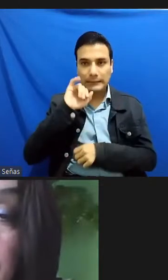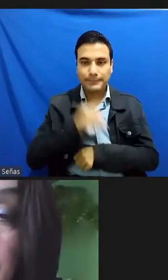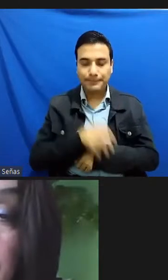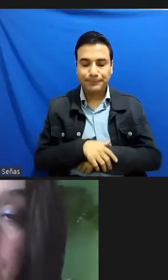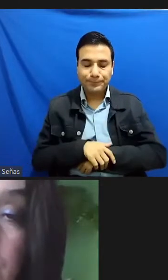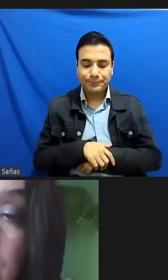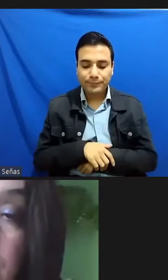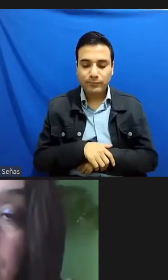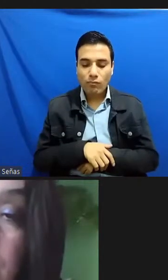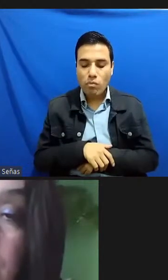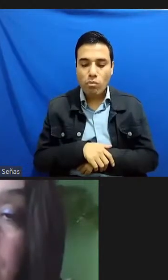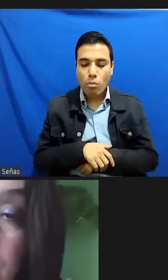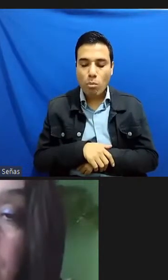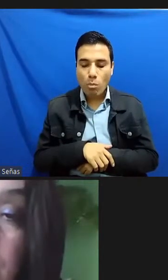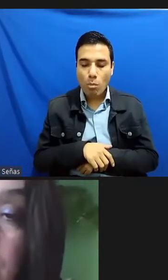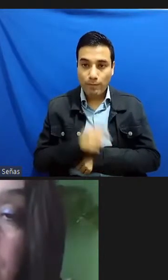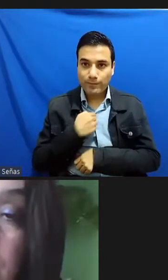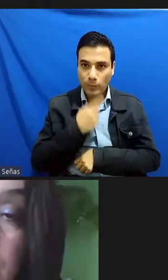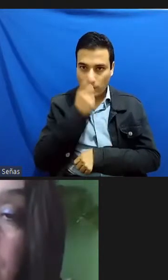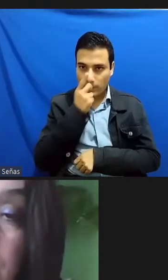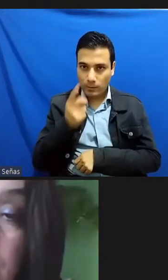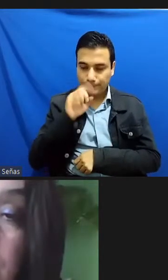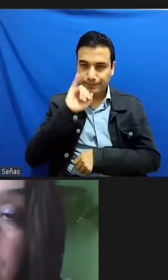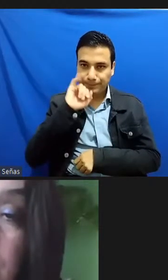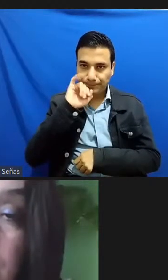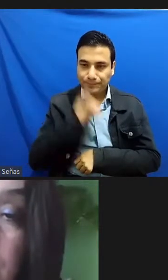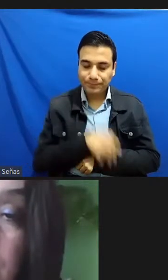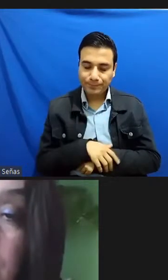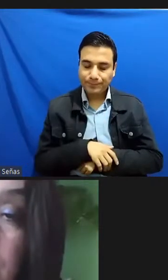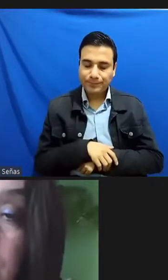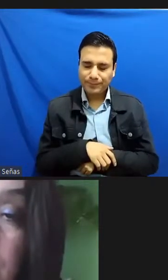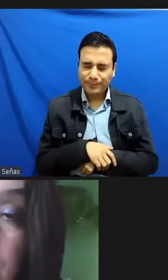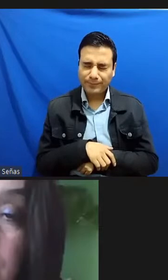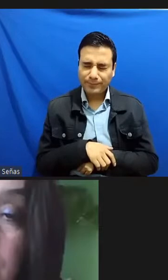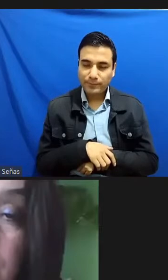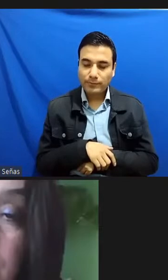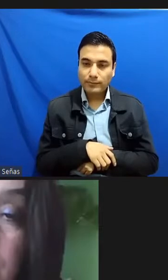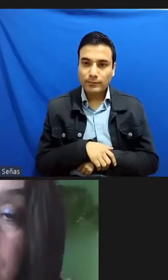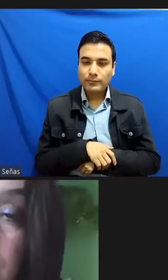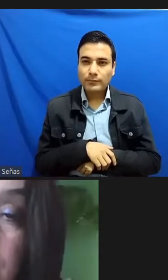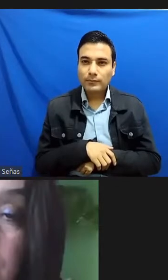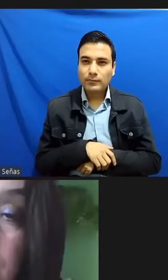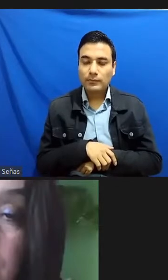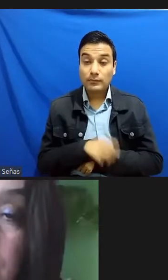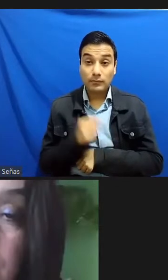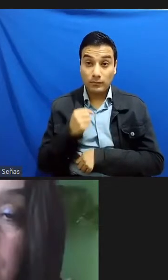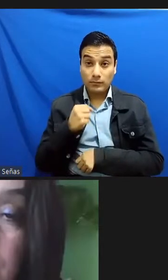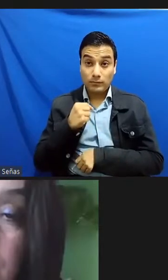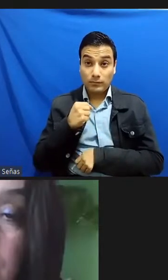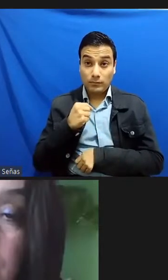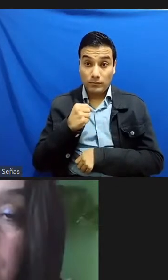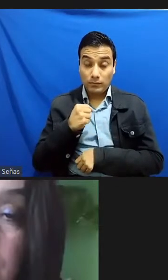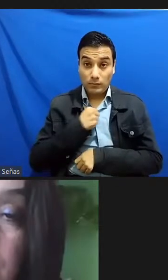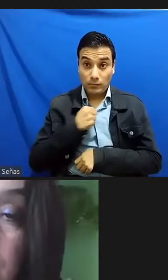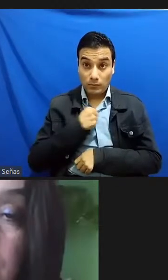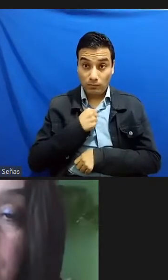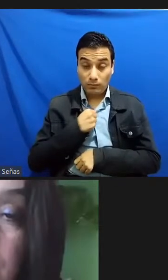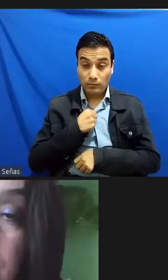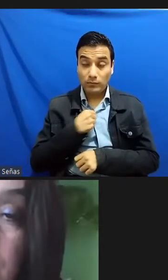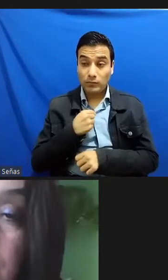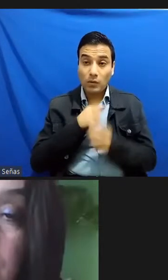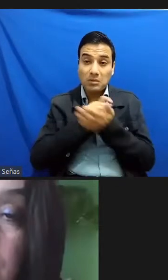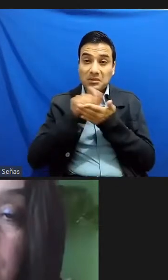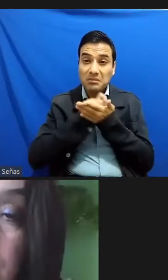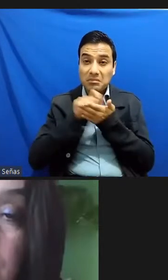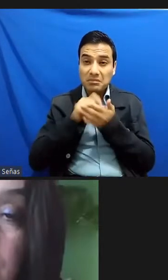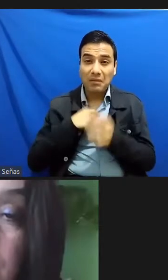o sea porque como digo yo no lo tomo no lo tomo al menos de manera consciente en cuenta al momento de escribir o de mis